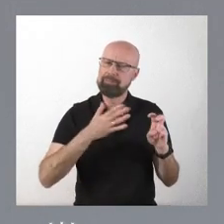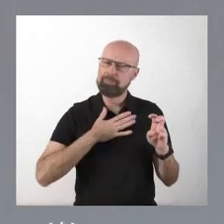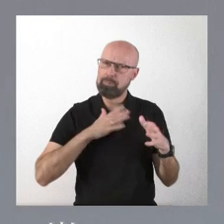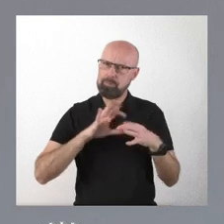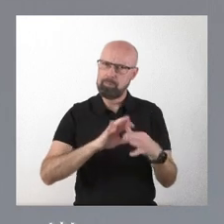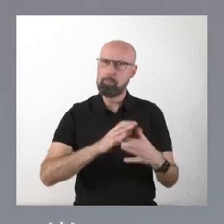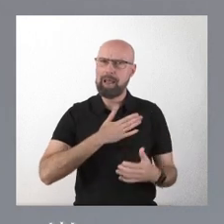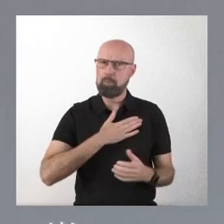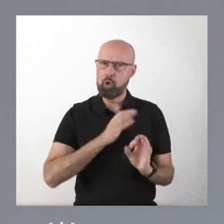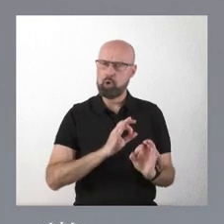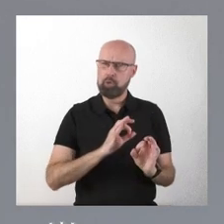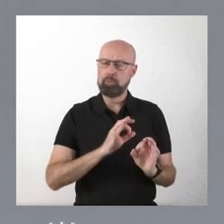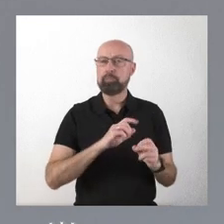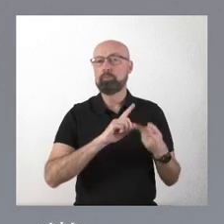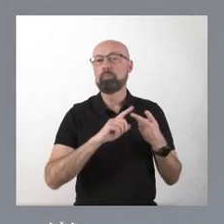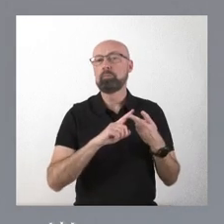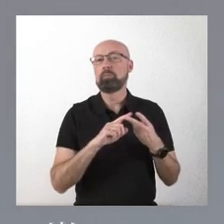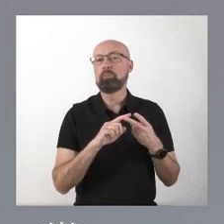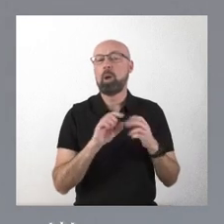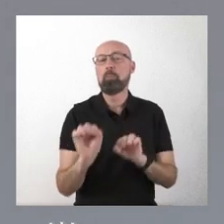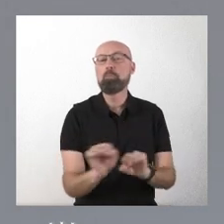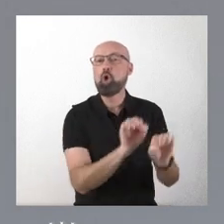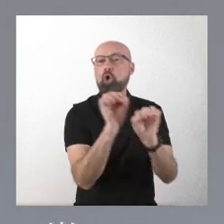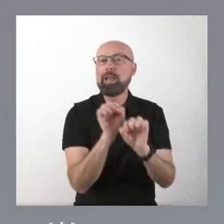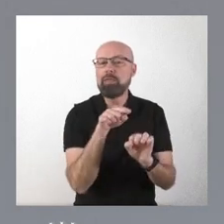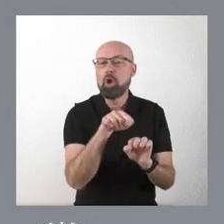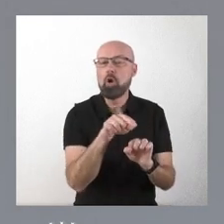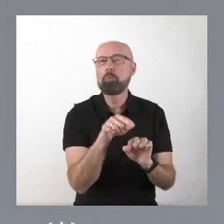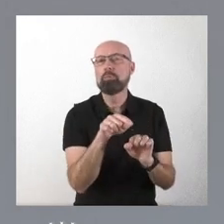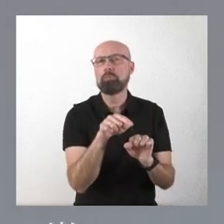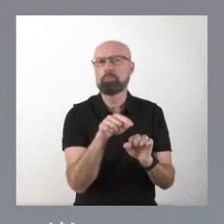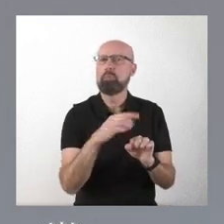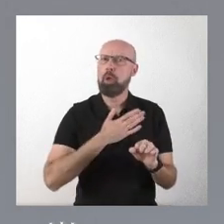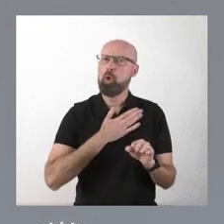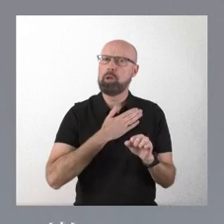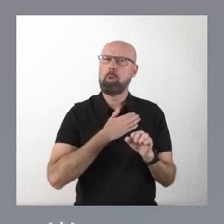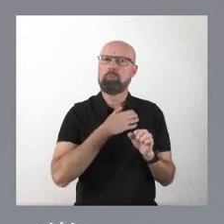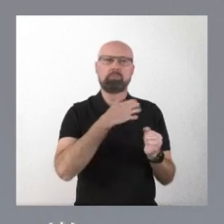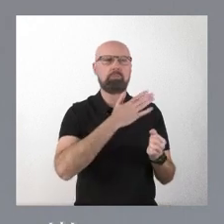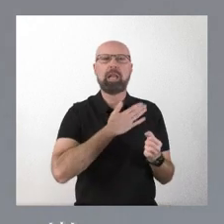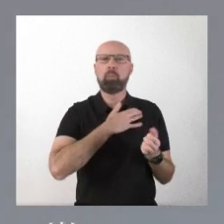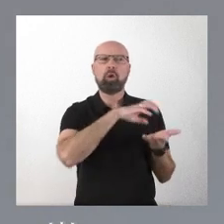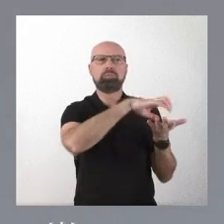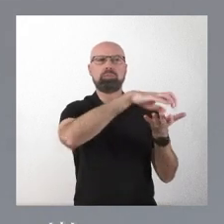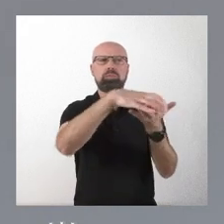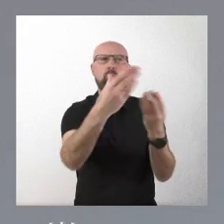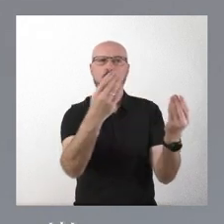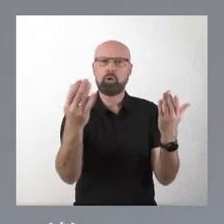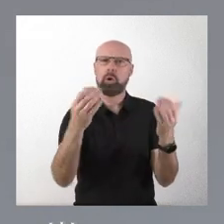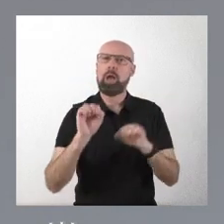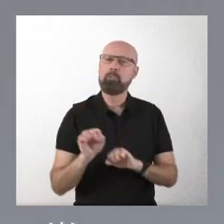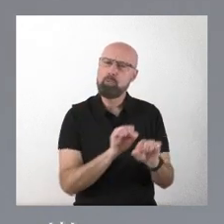La protección, bueno, tenemos un patrimonio inmenso y la protección plantea y planteará